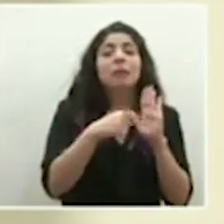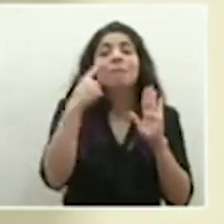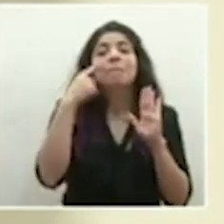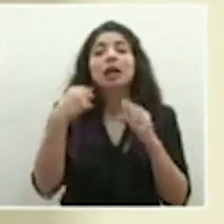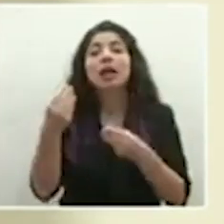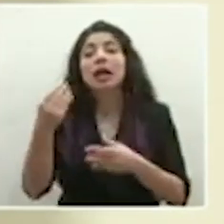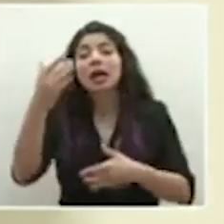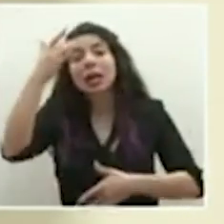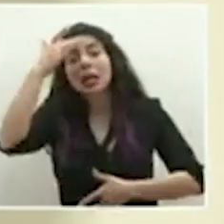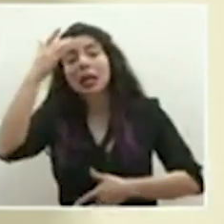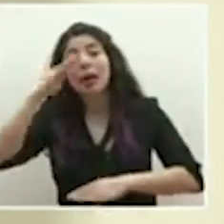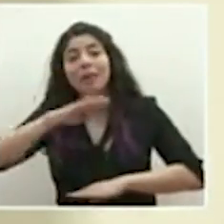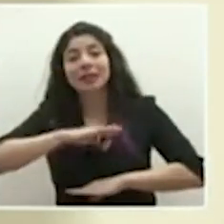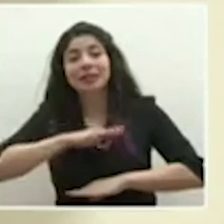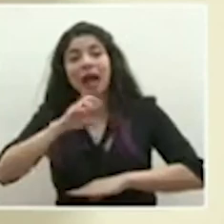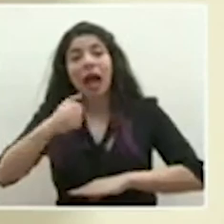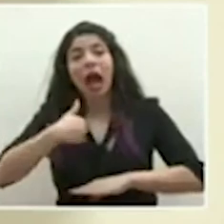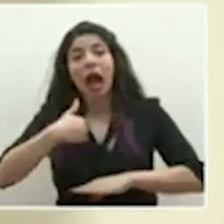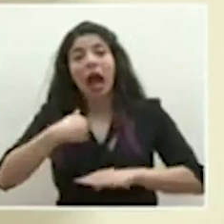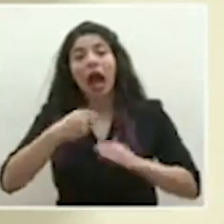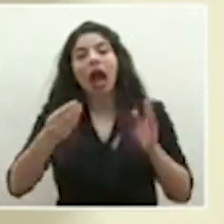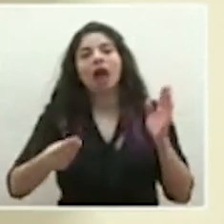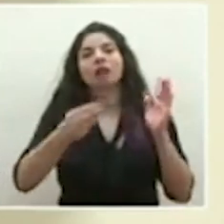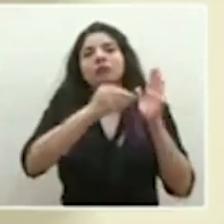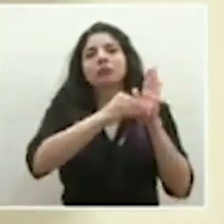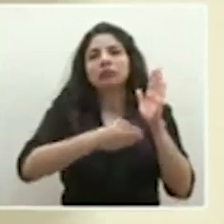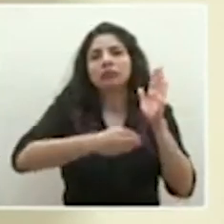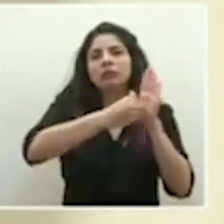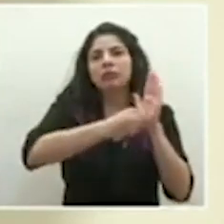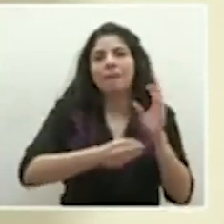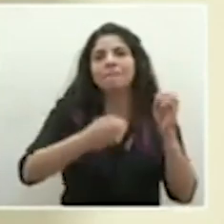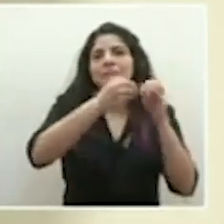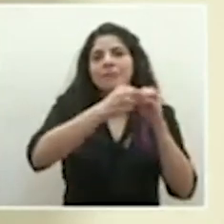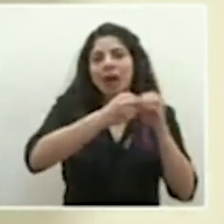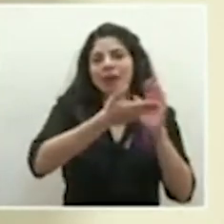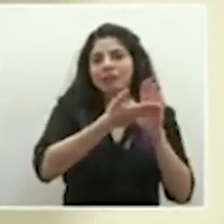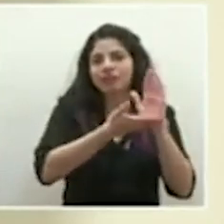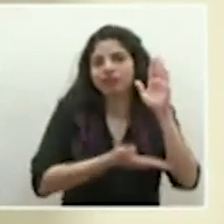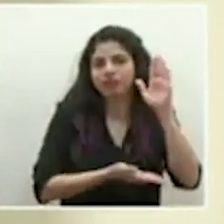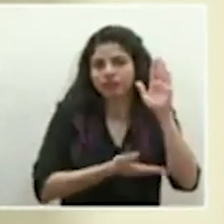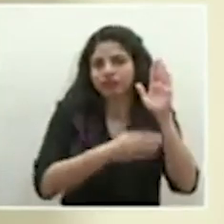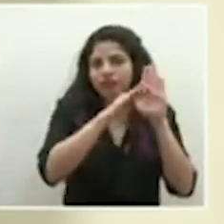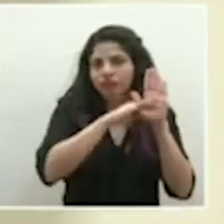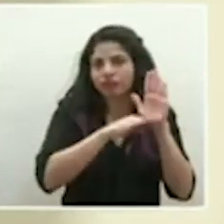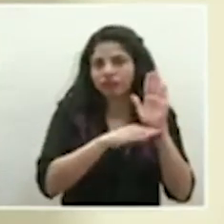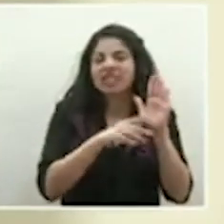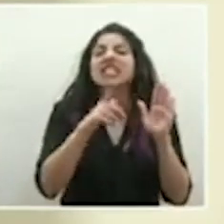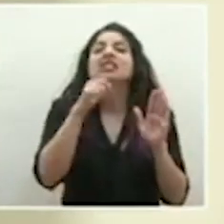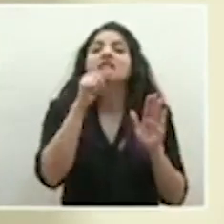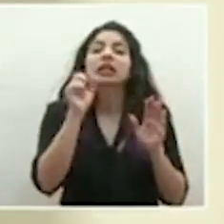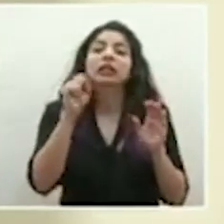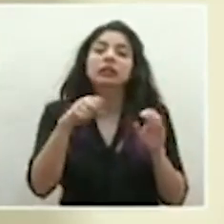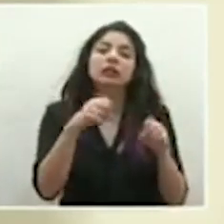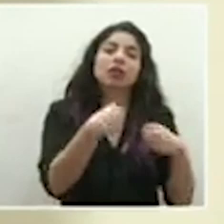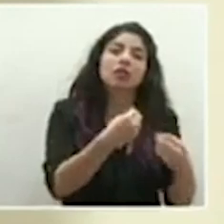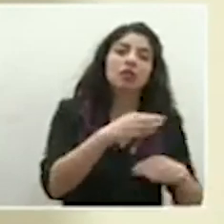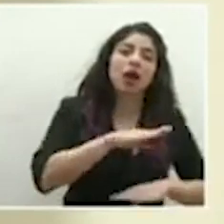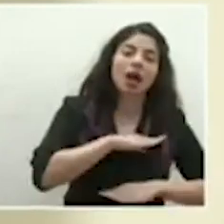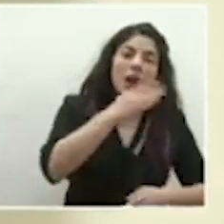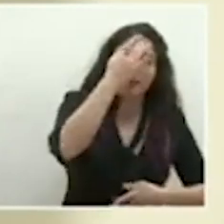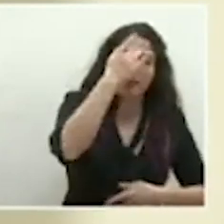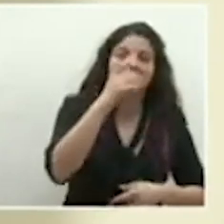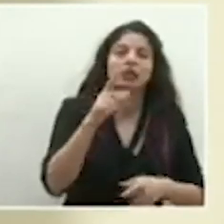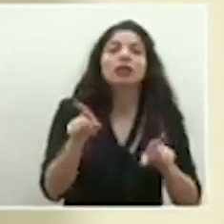incapacidades que cubre la Caja para incluir dentro de esa definición de quienes califican a las